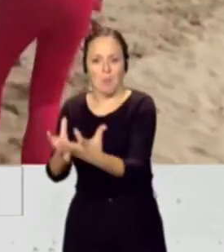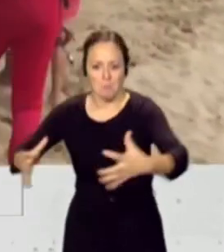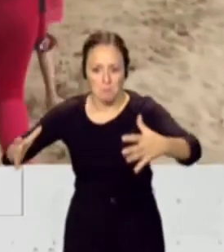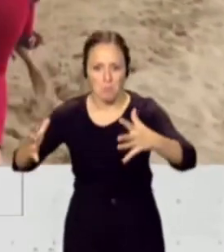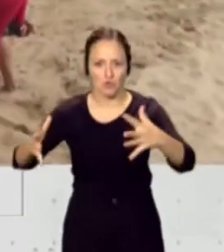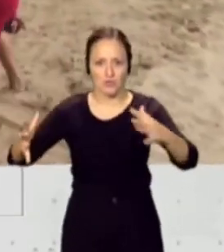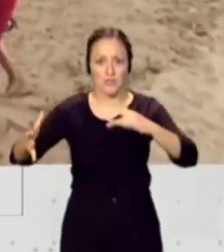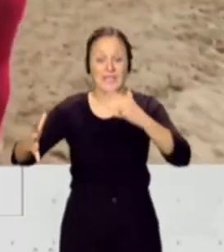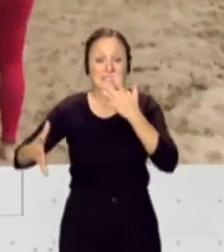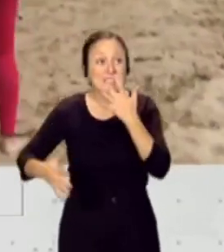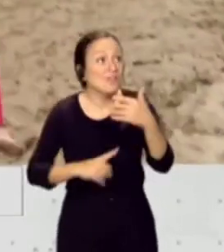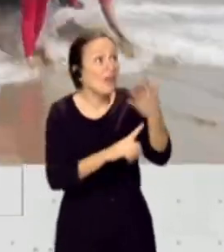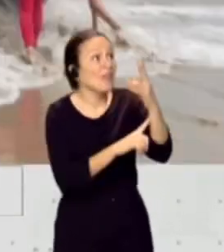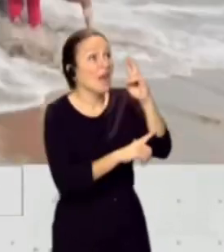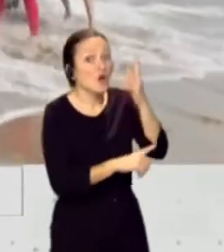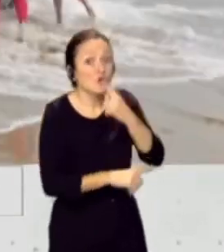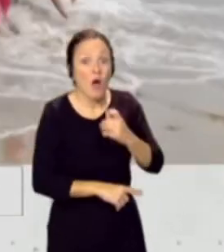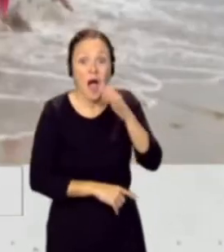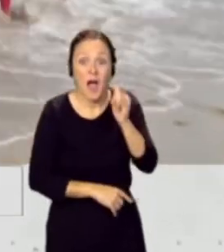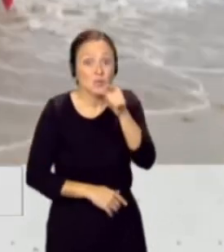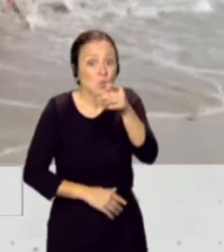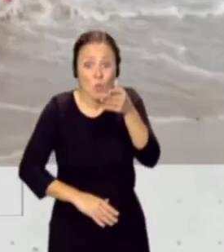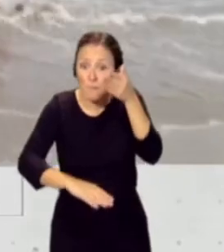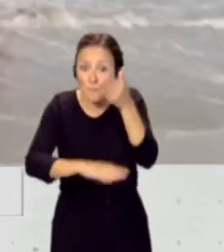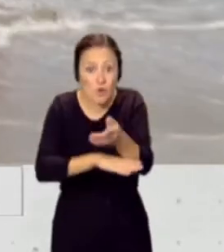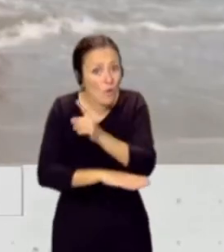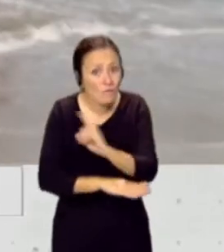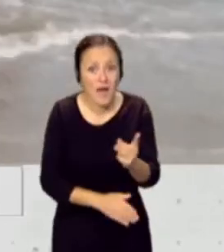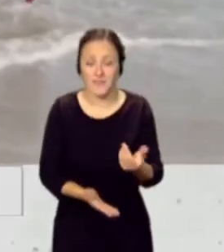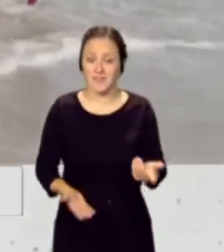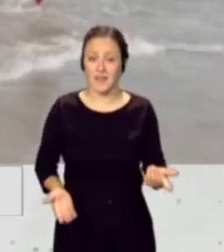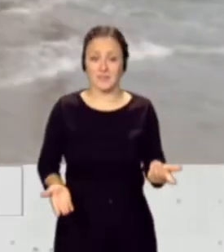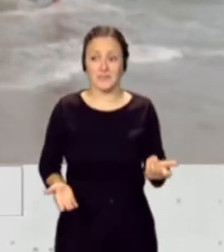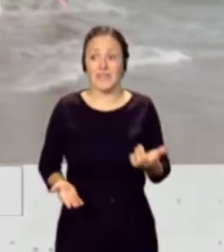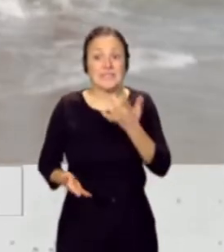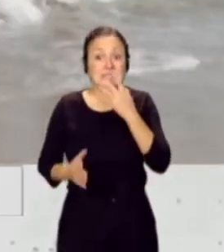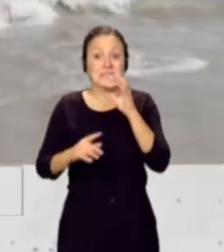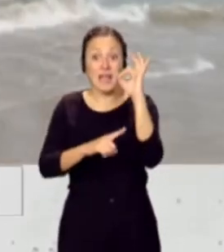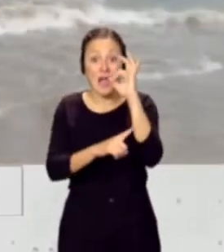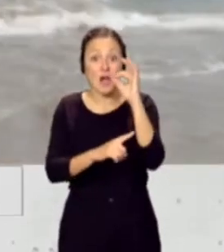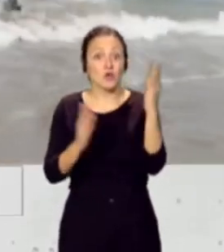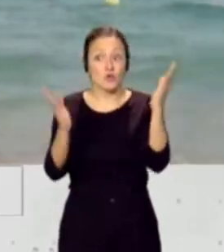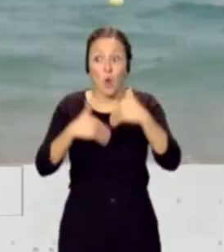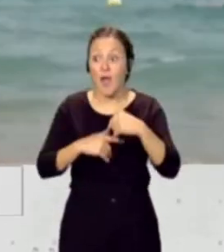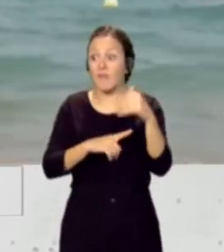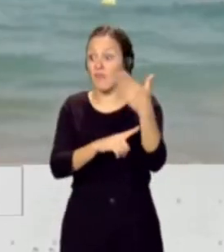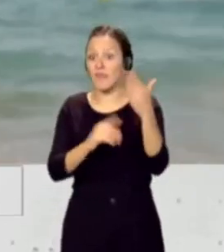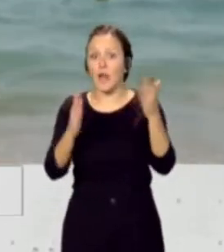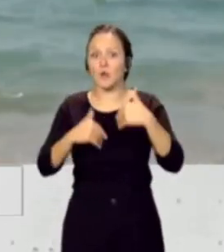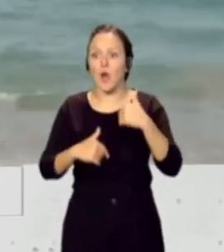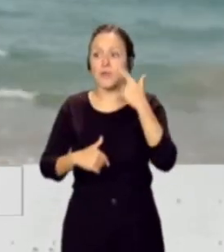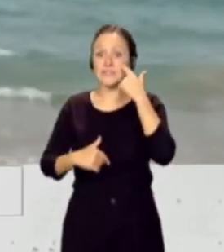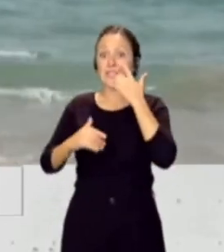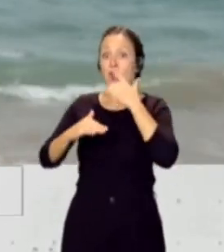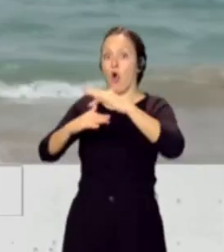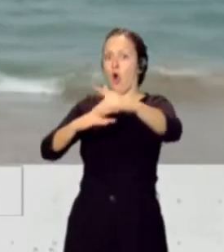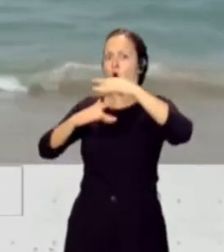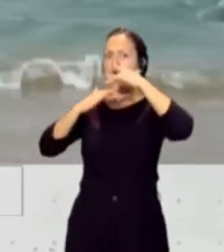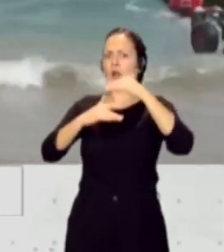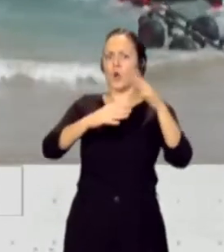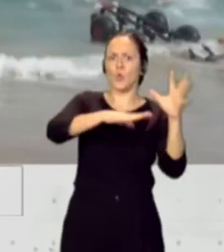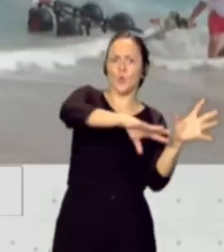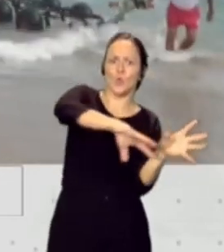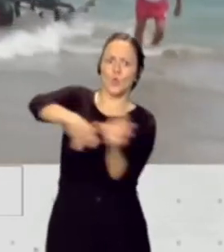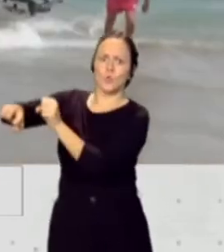vemos bandera roja nunca te metas en el mar y allá donde no hay señal ética donde no hay ninguna bandera vemos oleaje vemos corriente